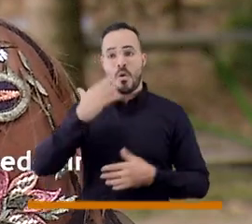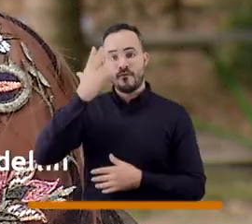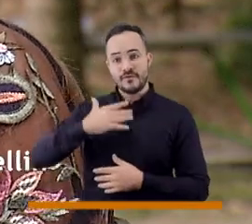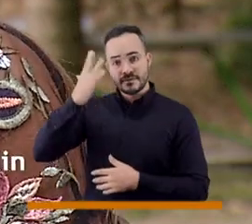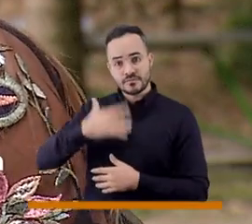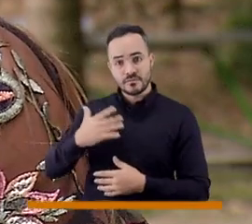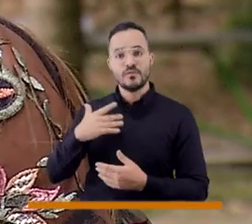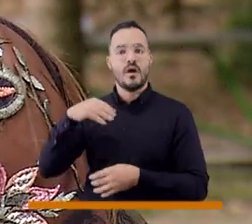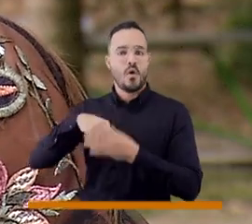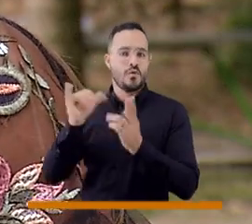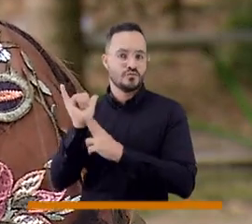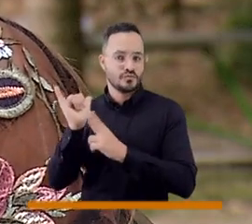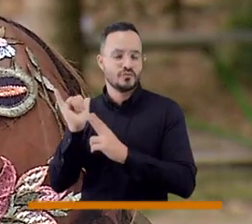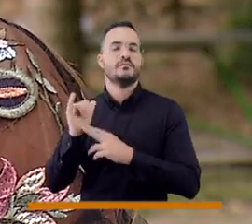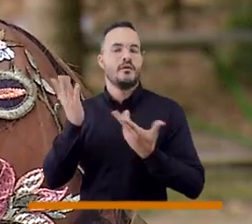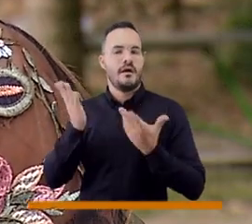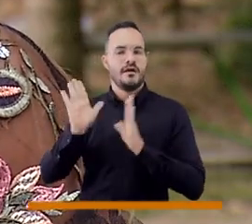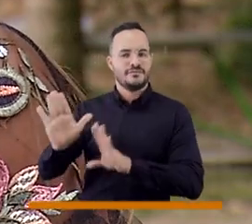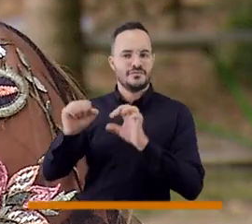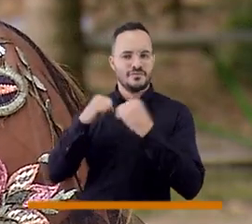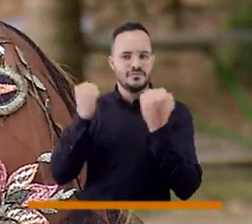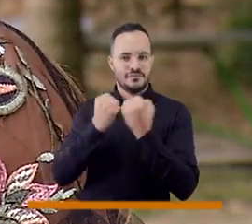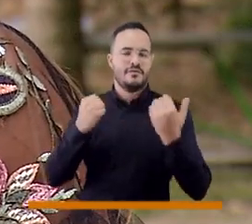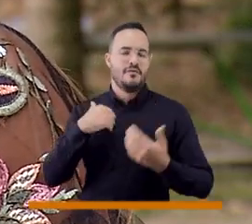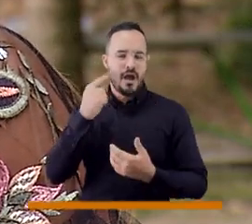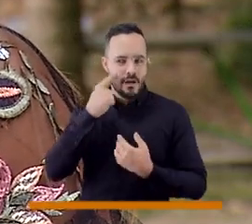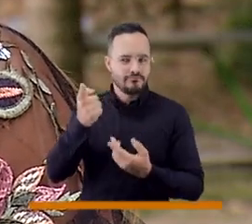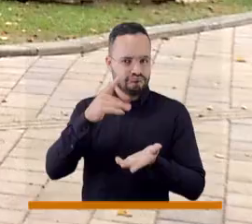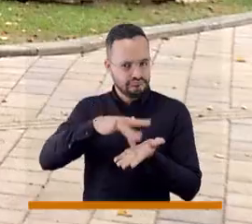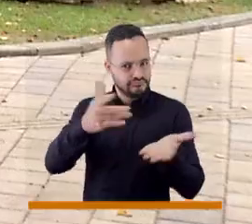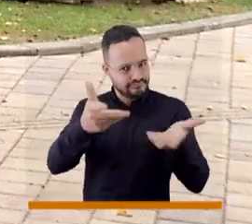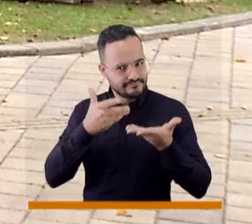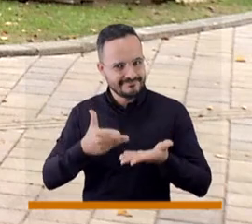de Medellín, los estamos escuchando. Continúe Katherine.